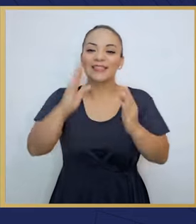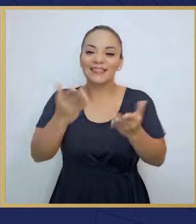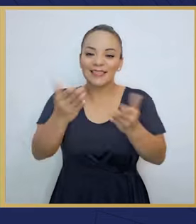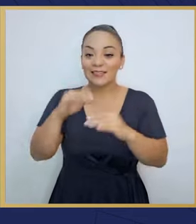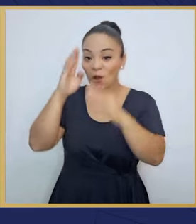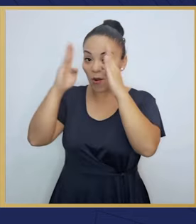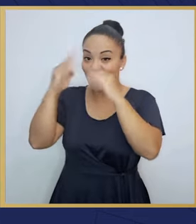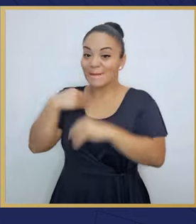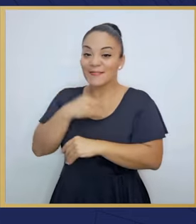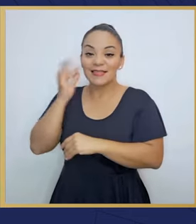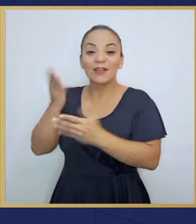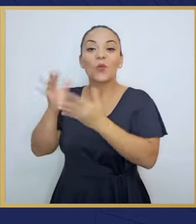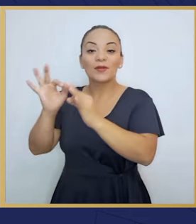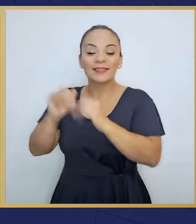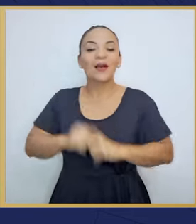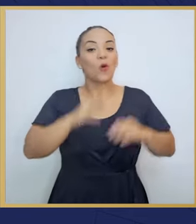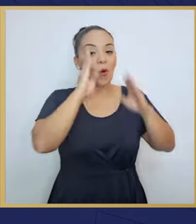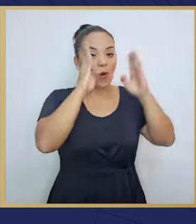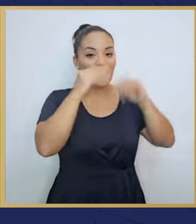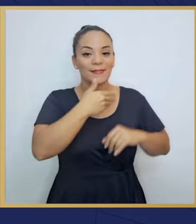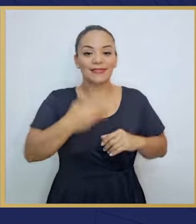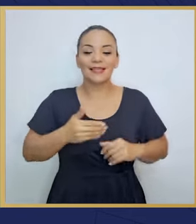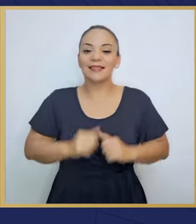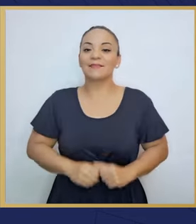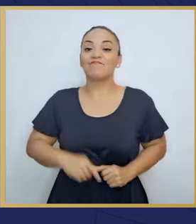Queridos compatriotas, hola ministra, ¿cómo está?